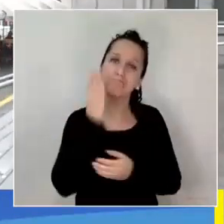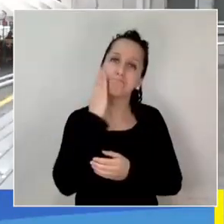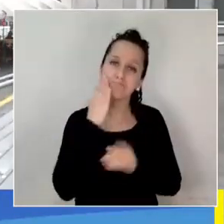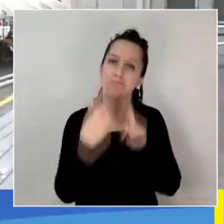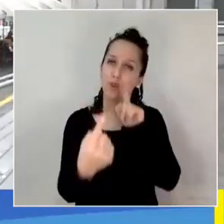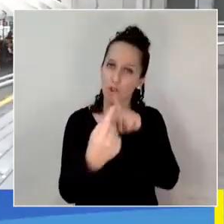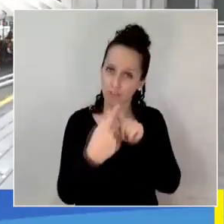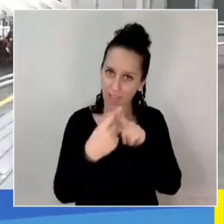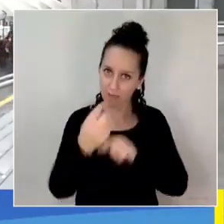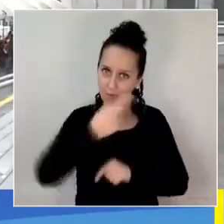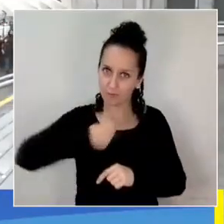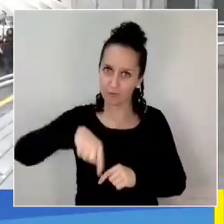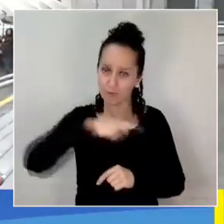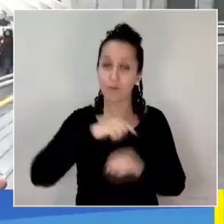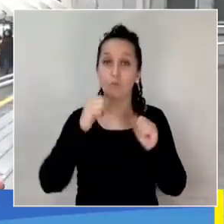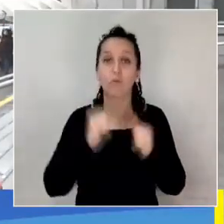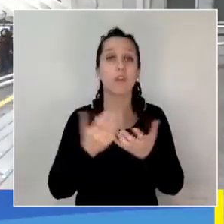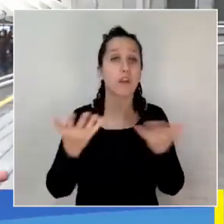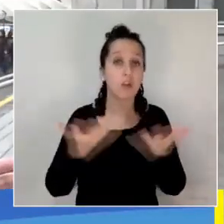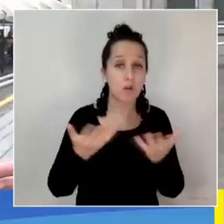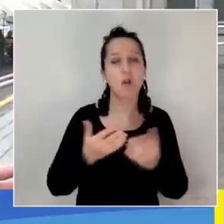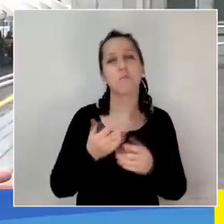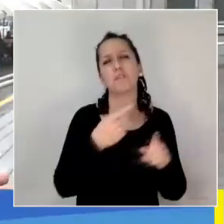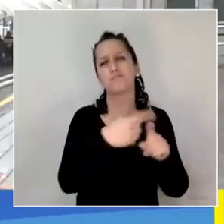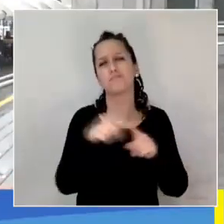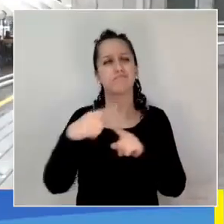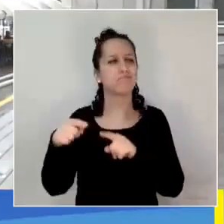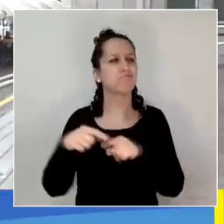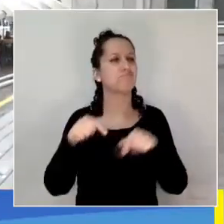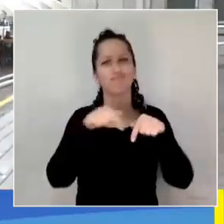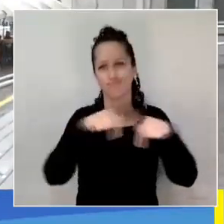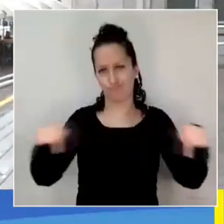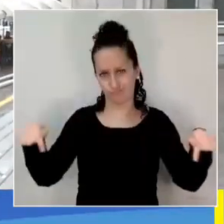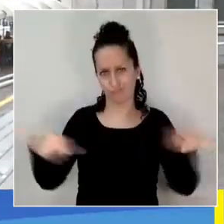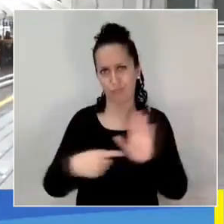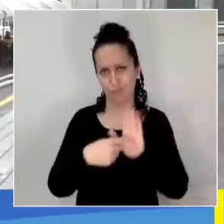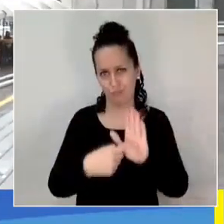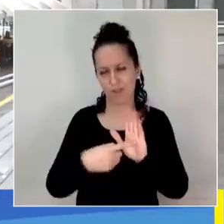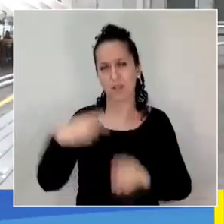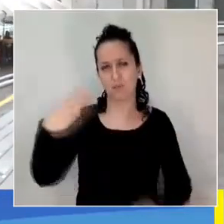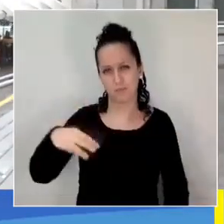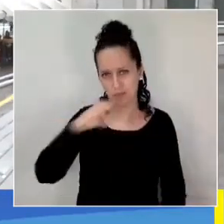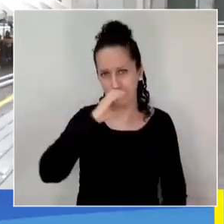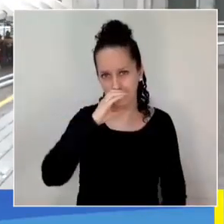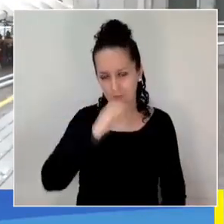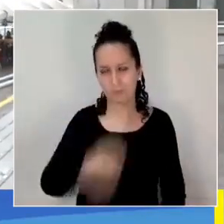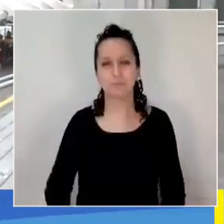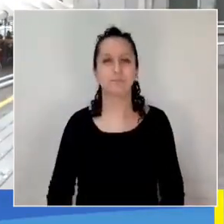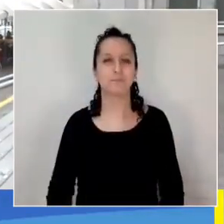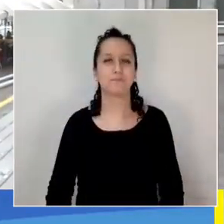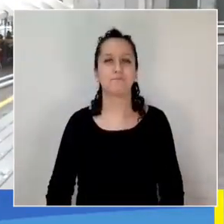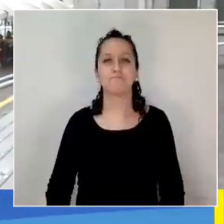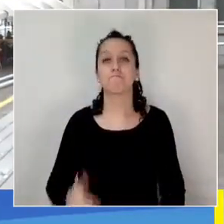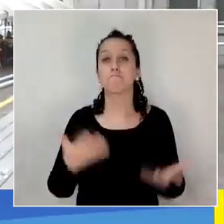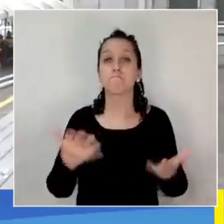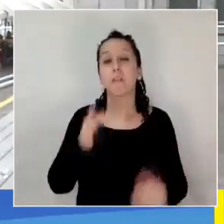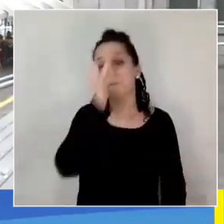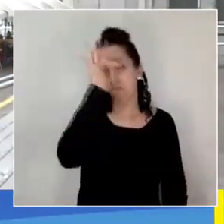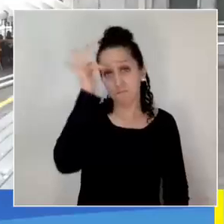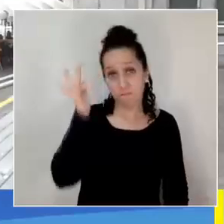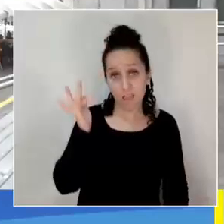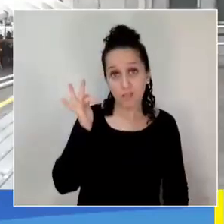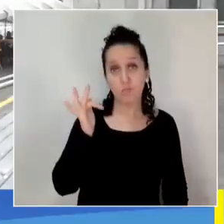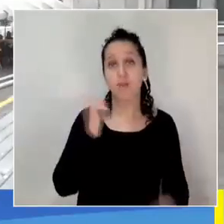a que se mantengan en contacto con nosotros a través de distintas redes sociales de la Municipalidad de Concepción, tanto en Facebook,